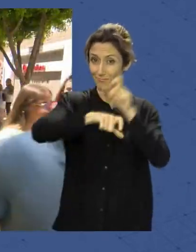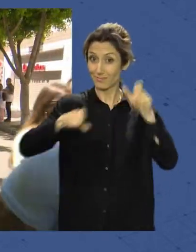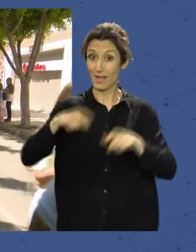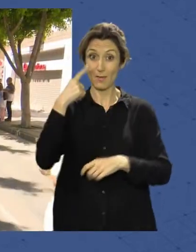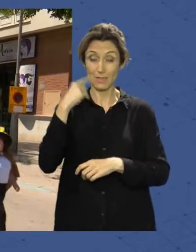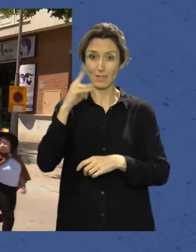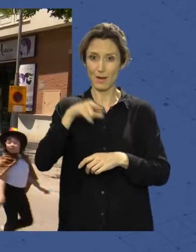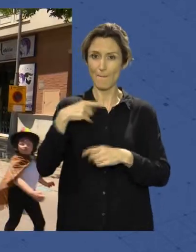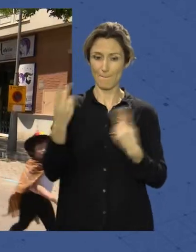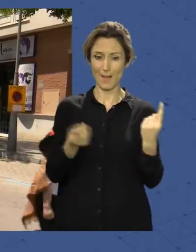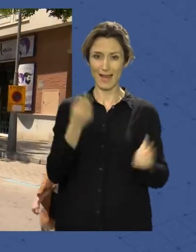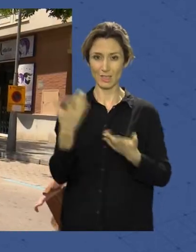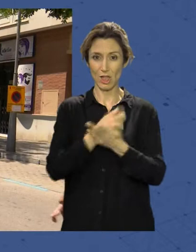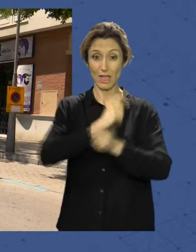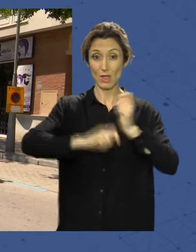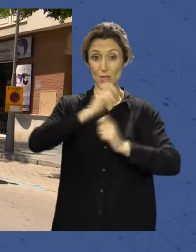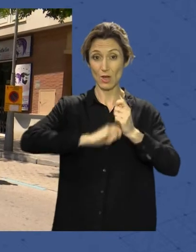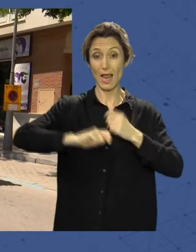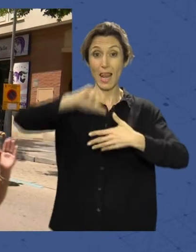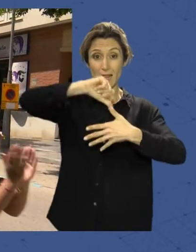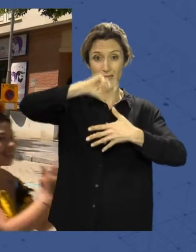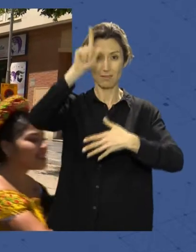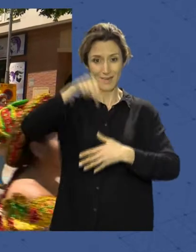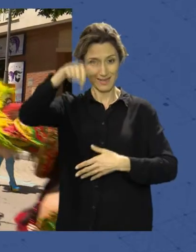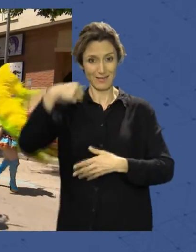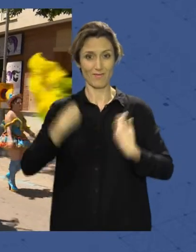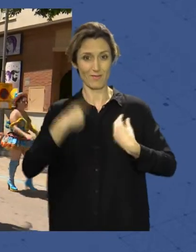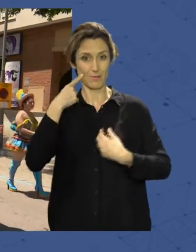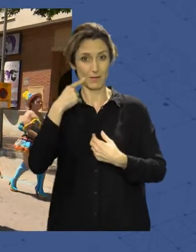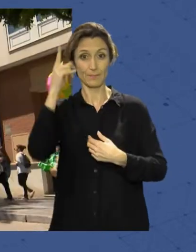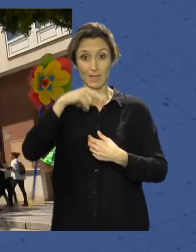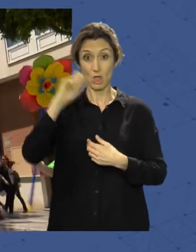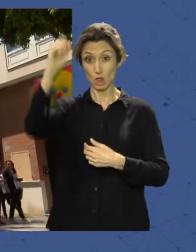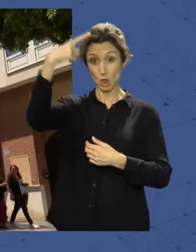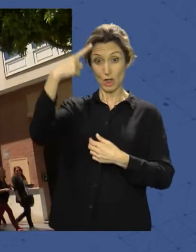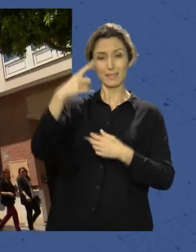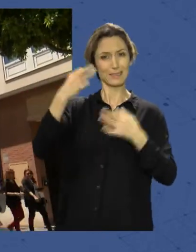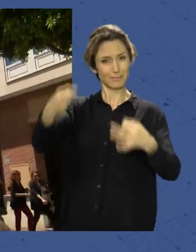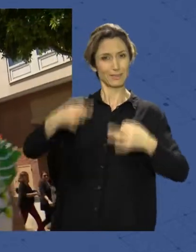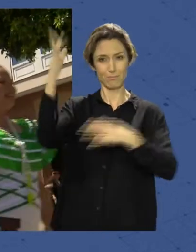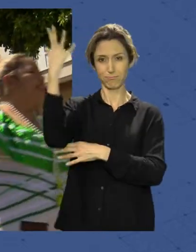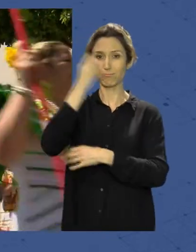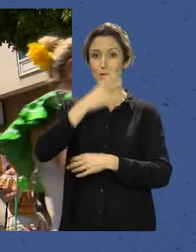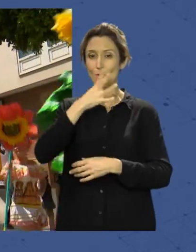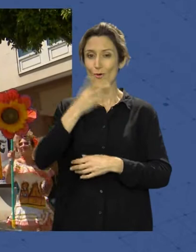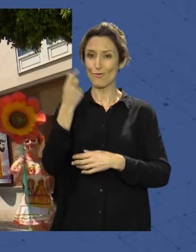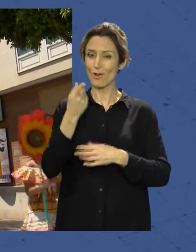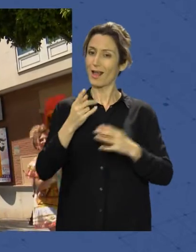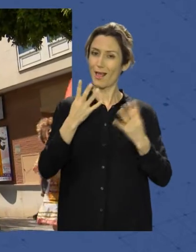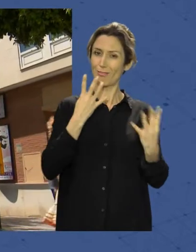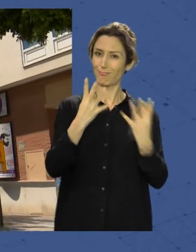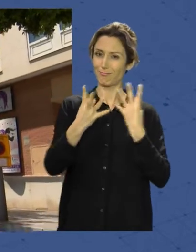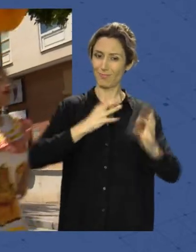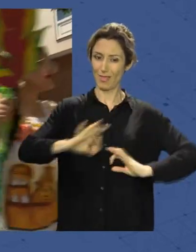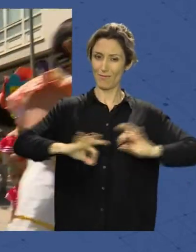por los bailes de asociaciones de países de Latinoamérica, afincadas en Almería, y con el sol como acompañante. En definitiva, una hora de desfile donde el